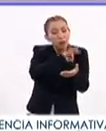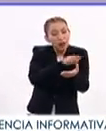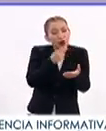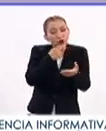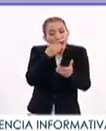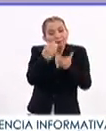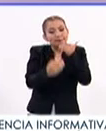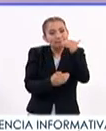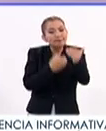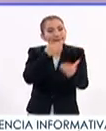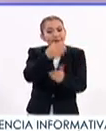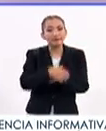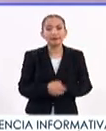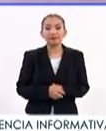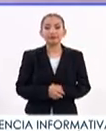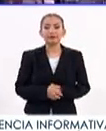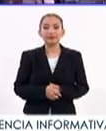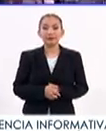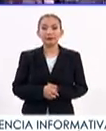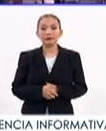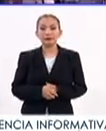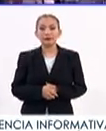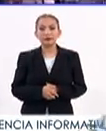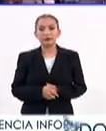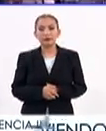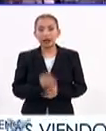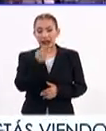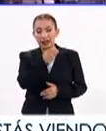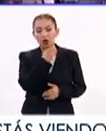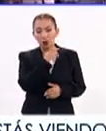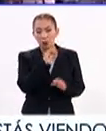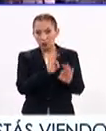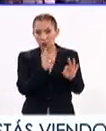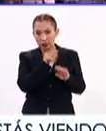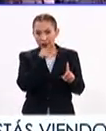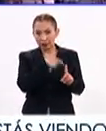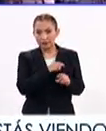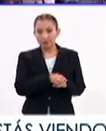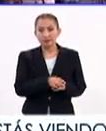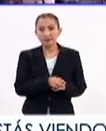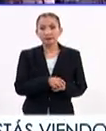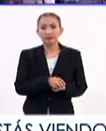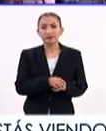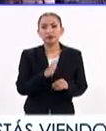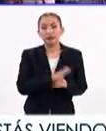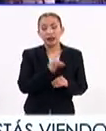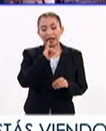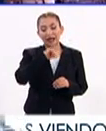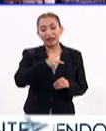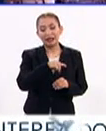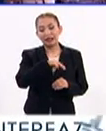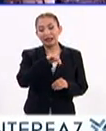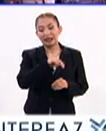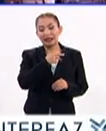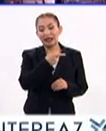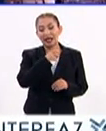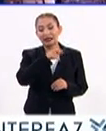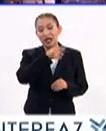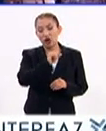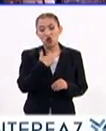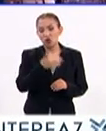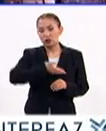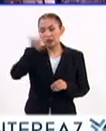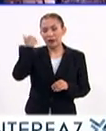ir desarrollando, ¿no? Sí, de hecho, esta es una parte muy importante. Porque el ingeniero como tal, pues,